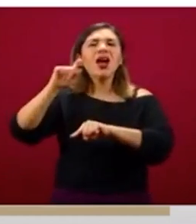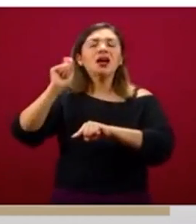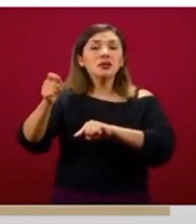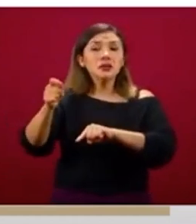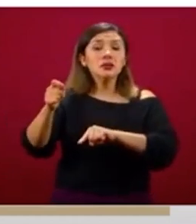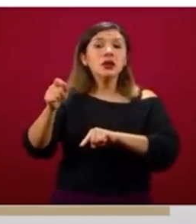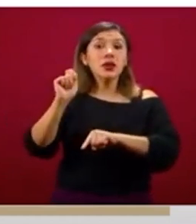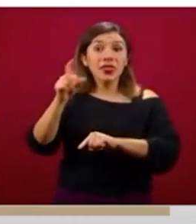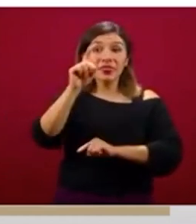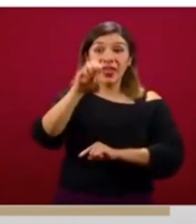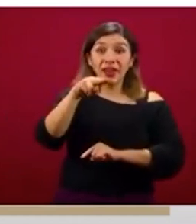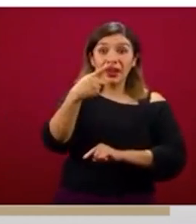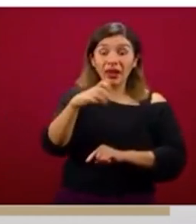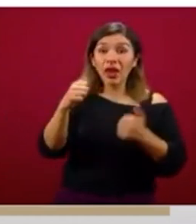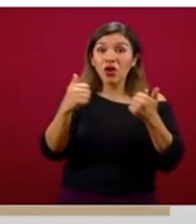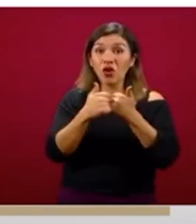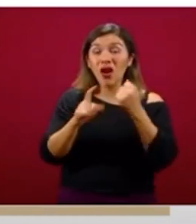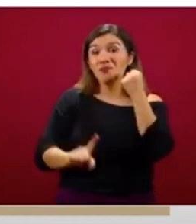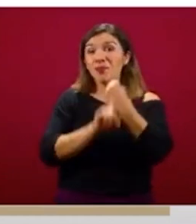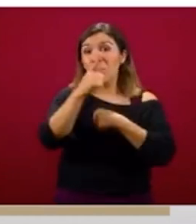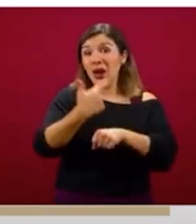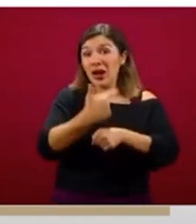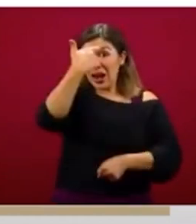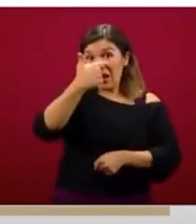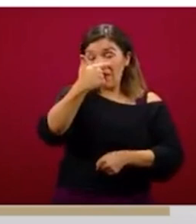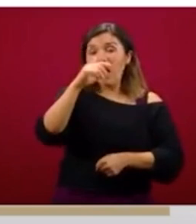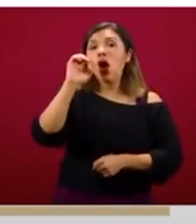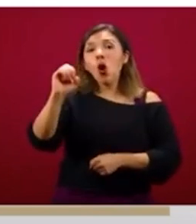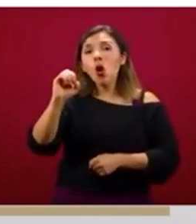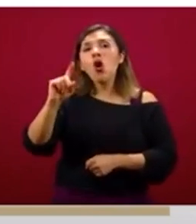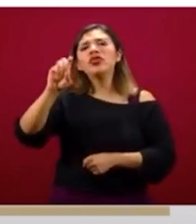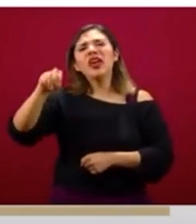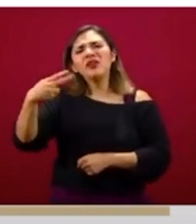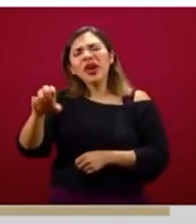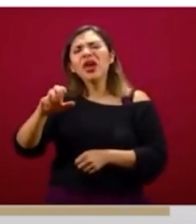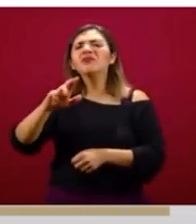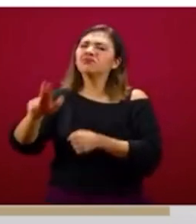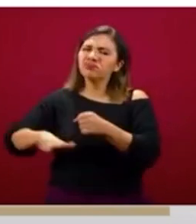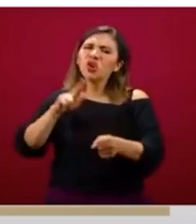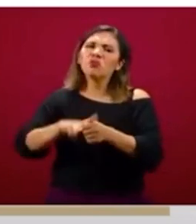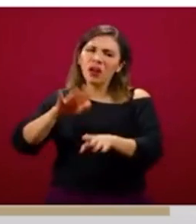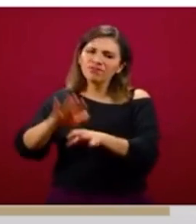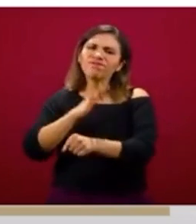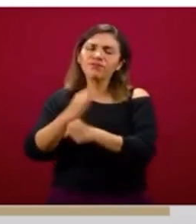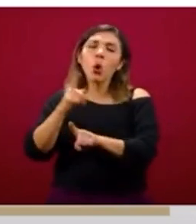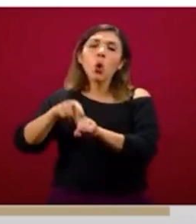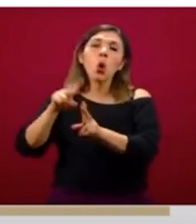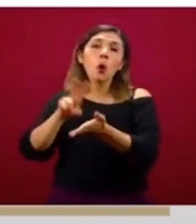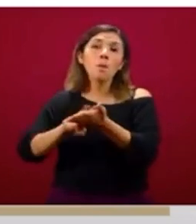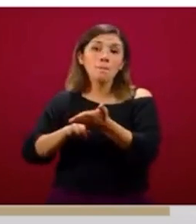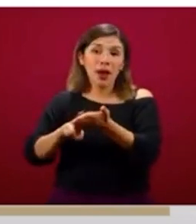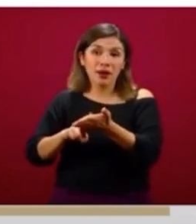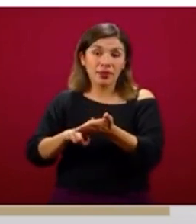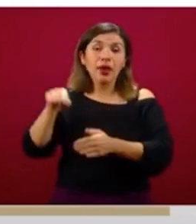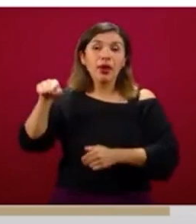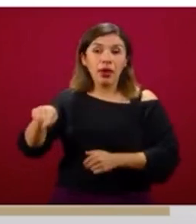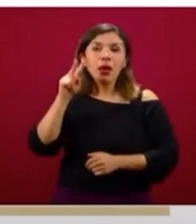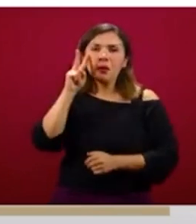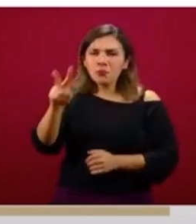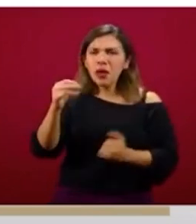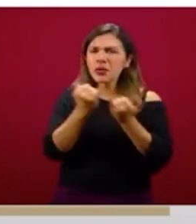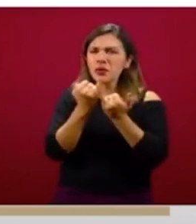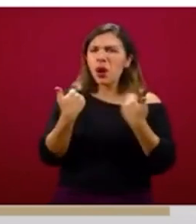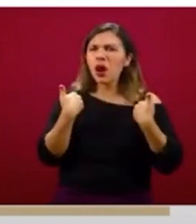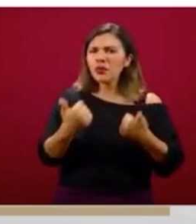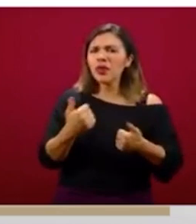si son dengues con signos de alama o dengue graves y dengues no graves, que es el color verde. Como pueden ver, aquí también se aprecia